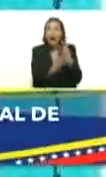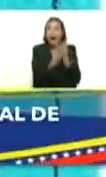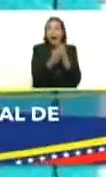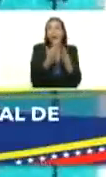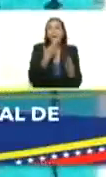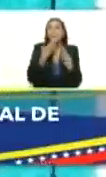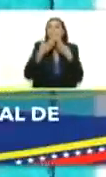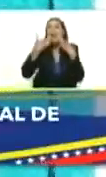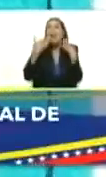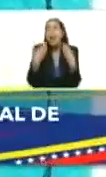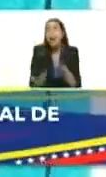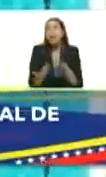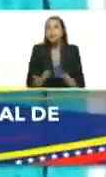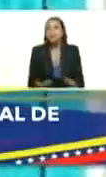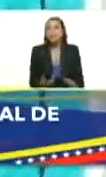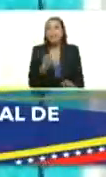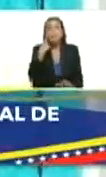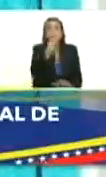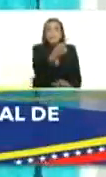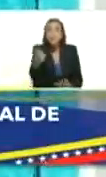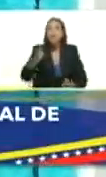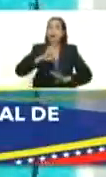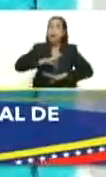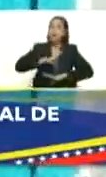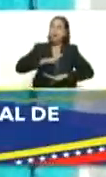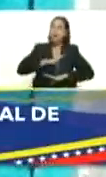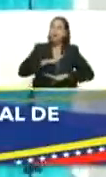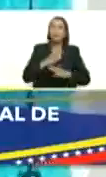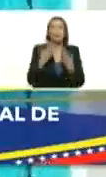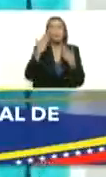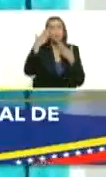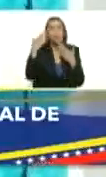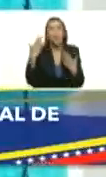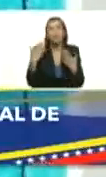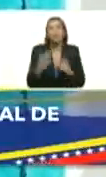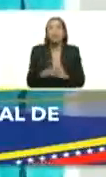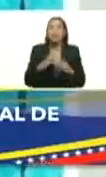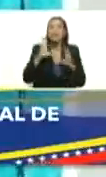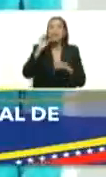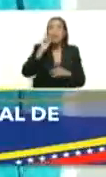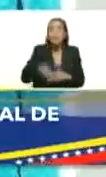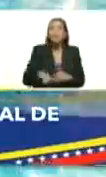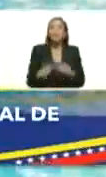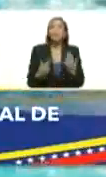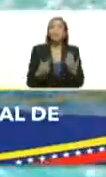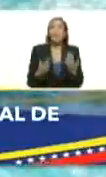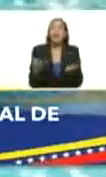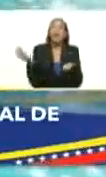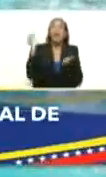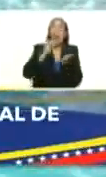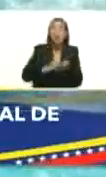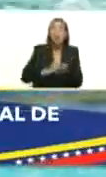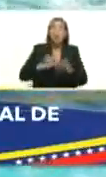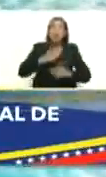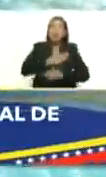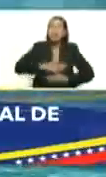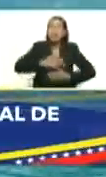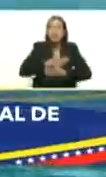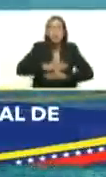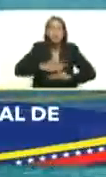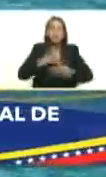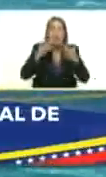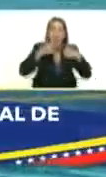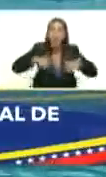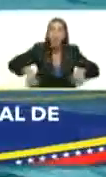personalmente nos han manifestado la gratitud el agradecimiento y sobre todo el nuevamente poder disfrutar del